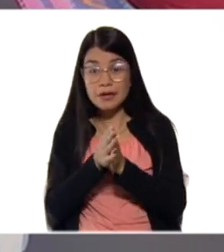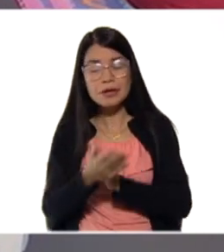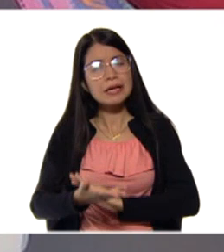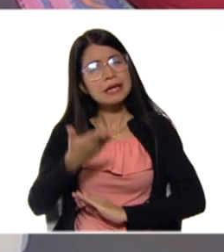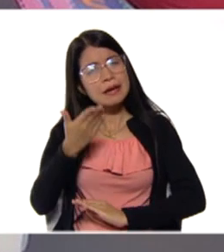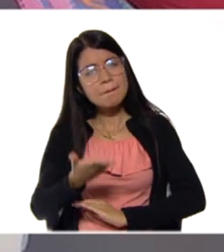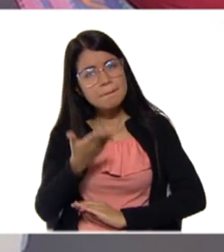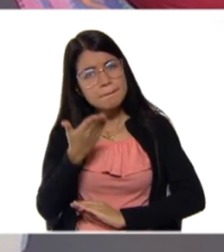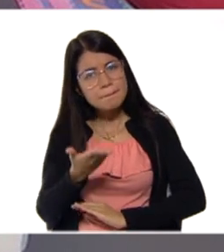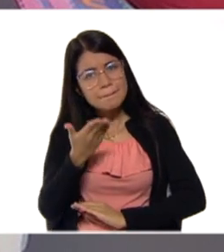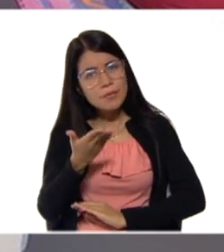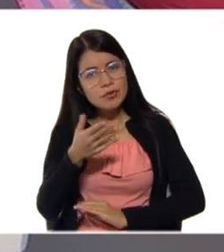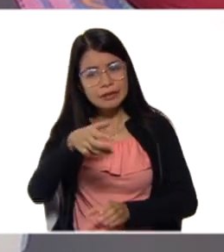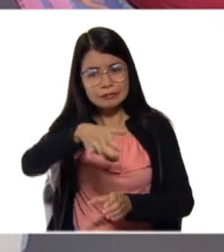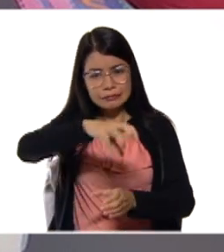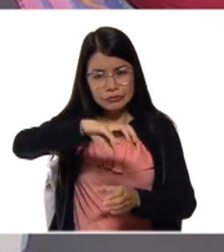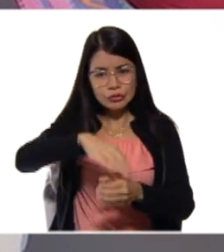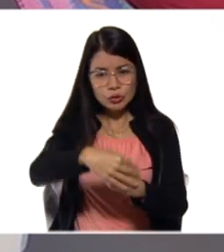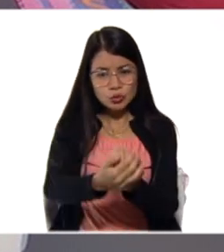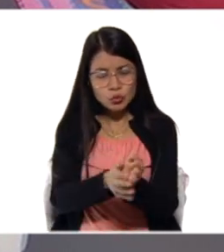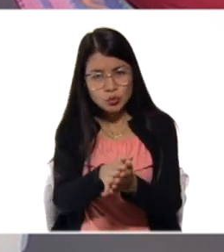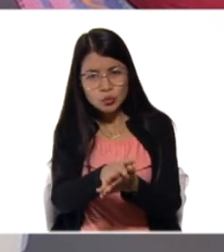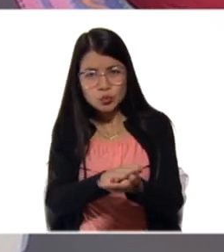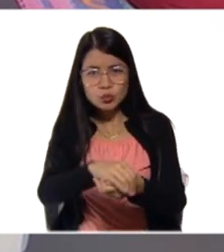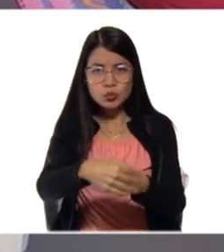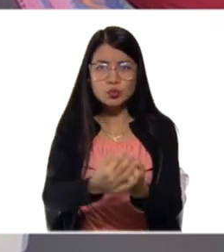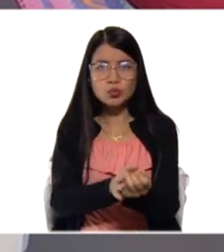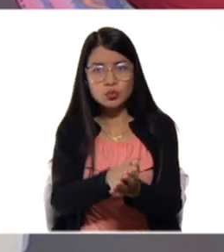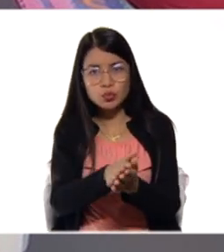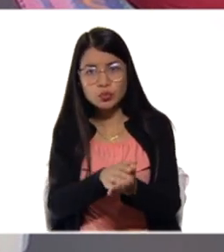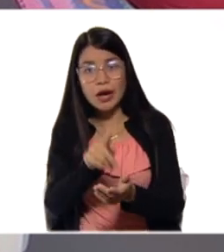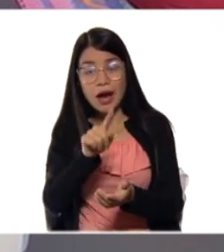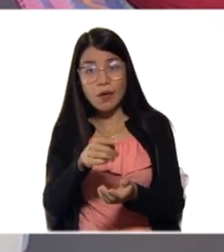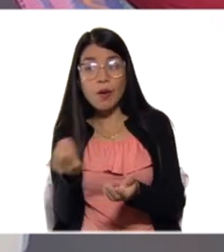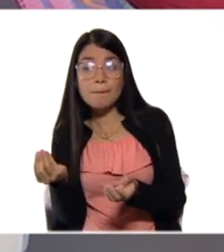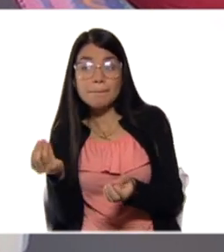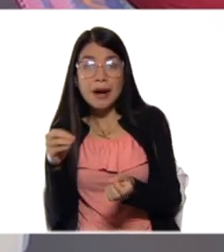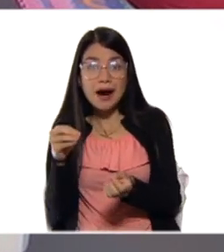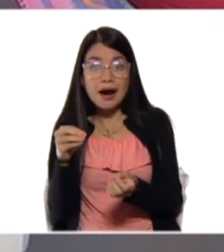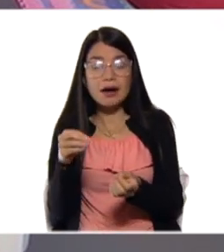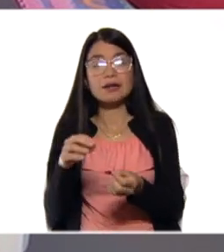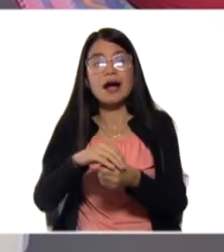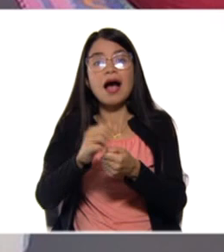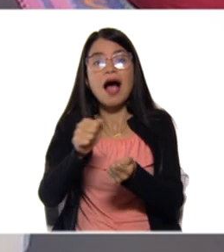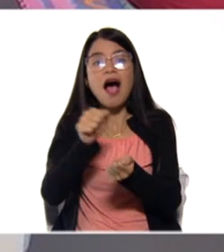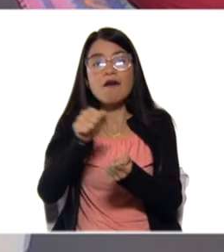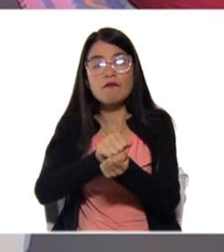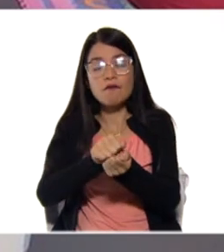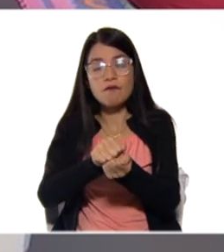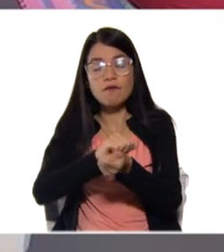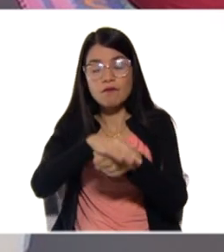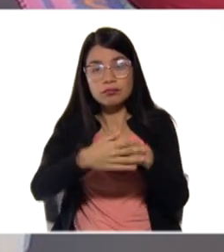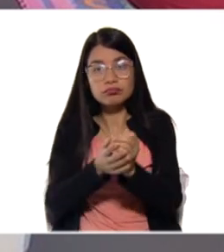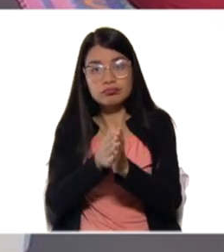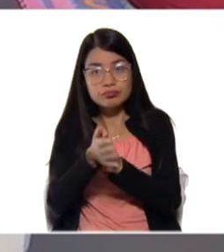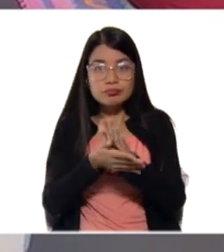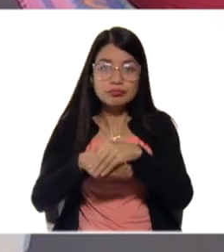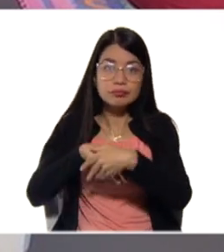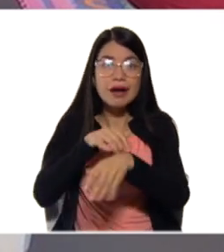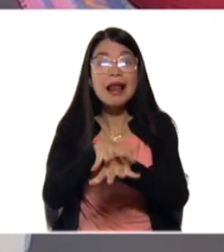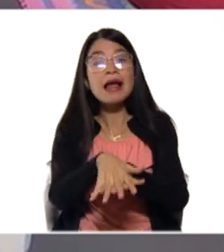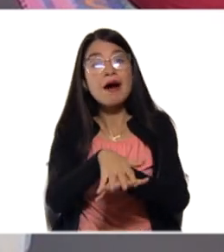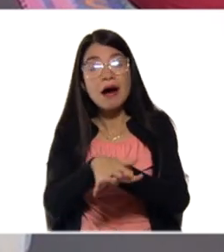importante, pero esa agua debemos acompañarla de jabón. Agua y jabón para lavar nuestras manos de manera